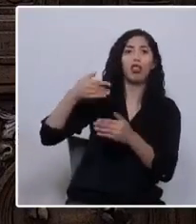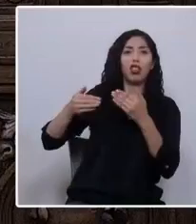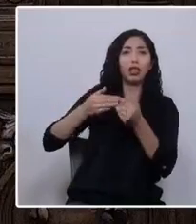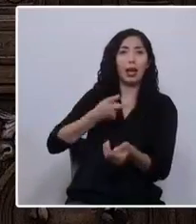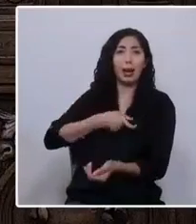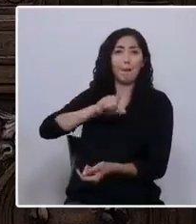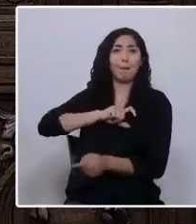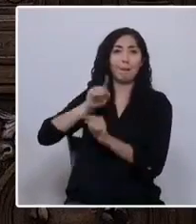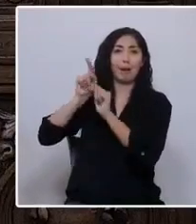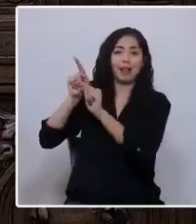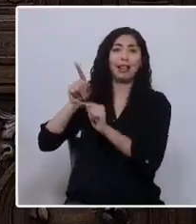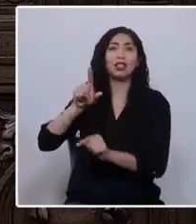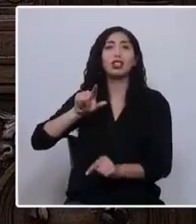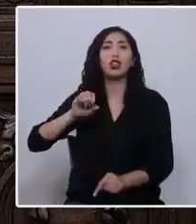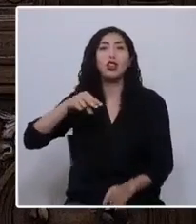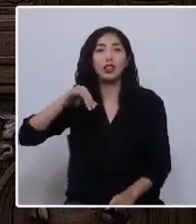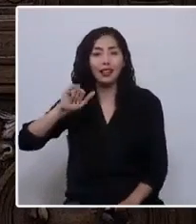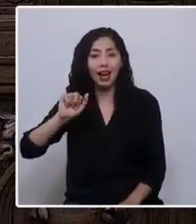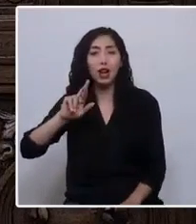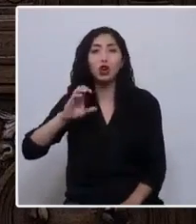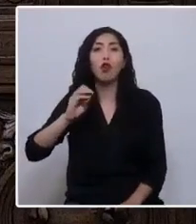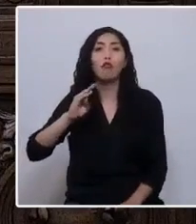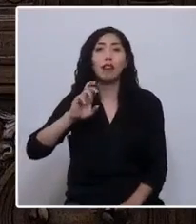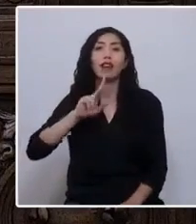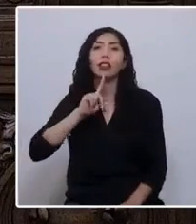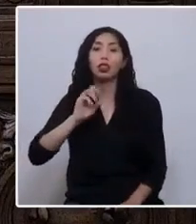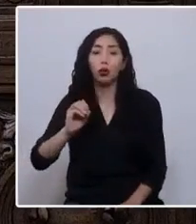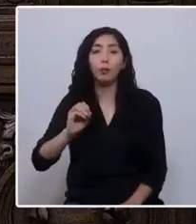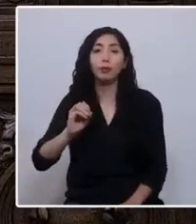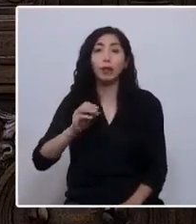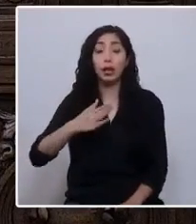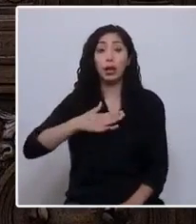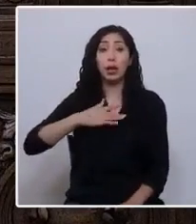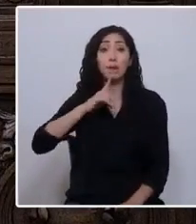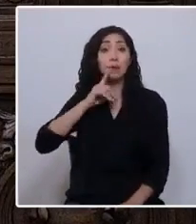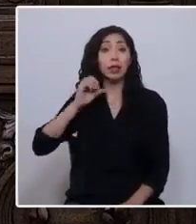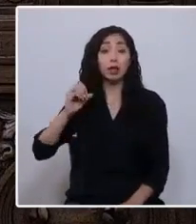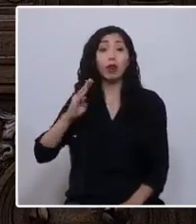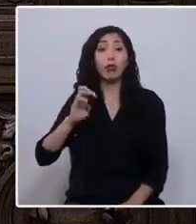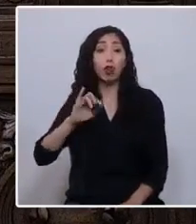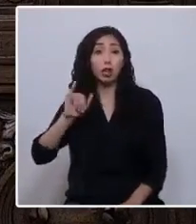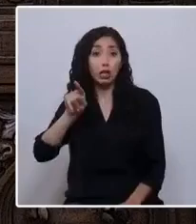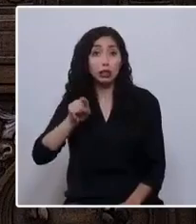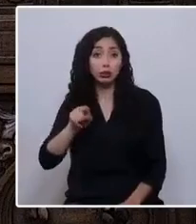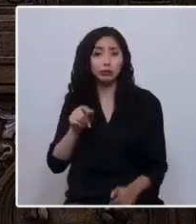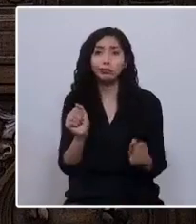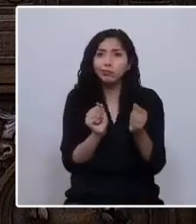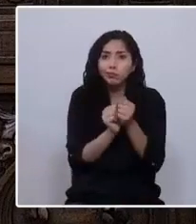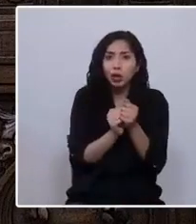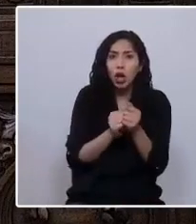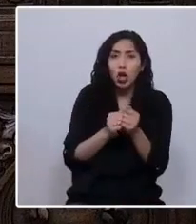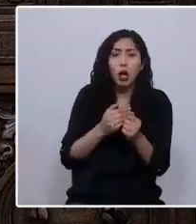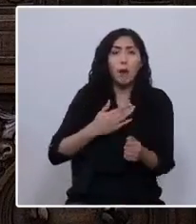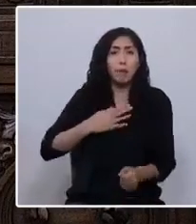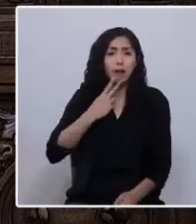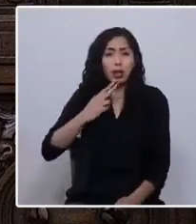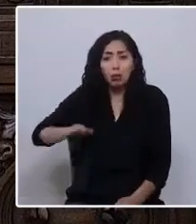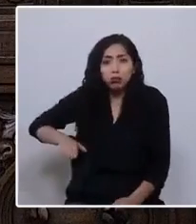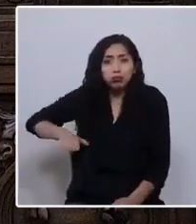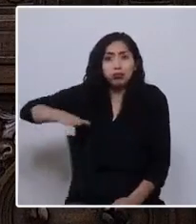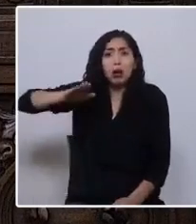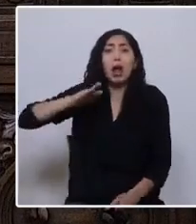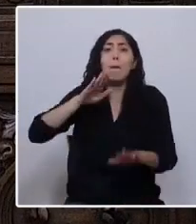Crecí al alero de mi familia materna, especialmente de mi tío y padrino Boris, y fui toda mi vida al mismo colegio, el Pablo Apóstol.